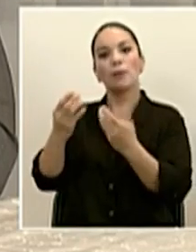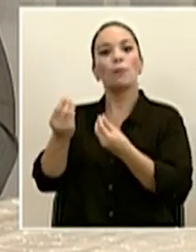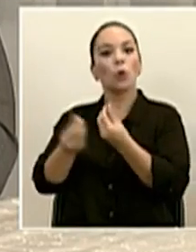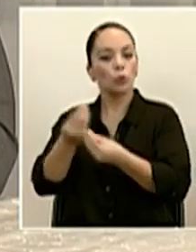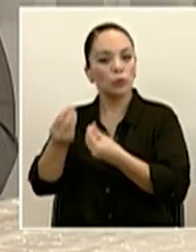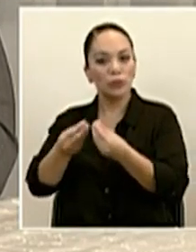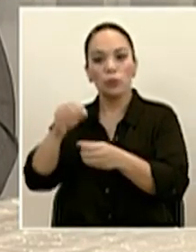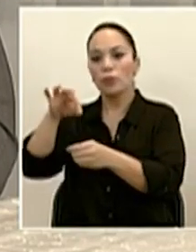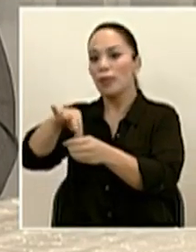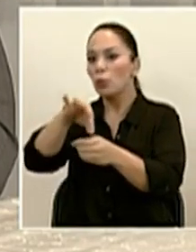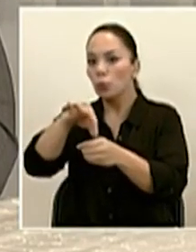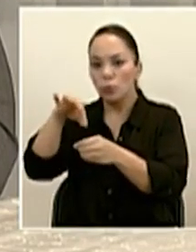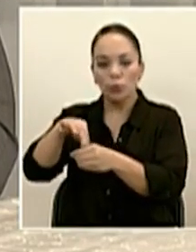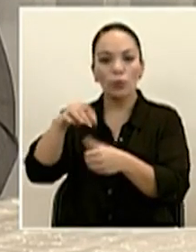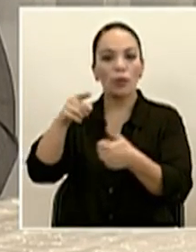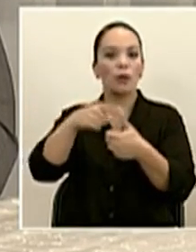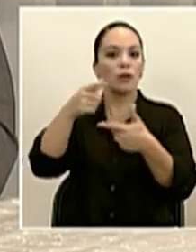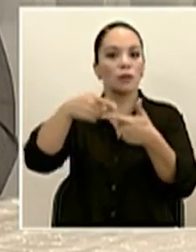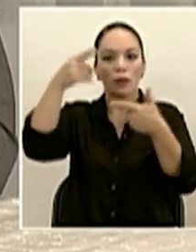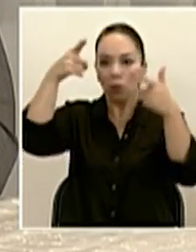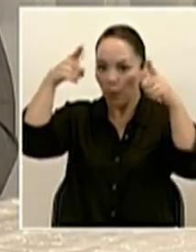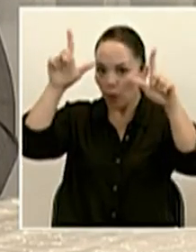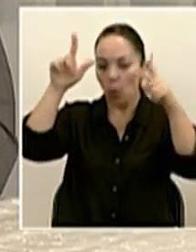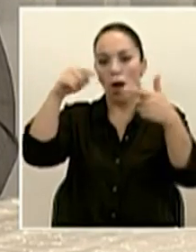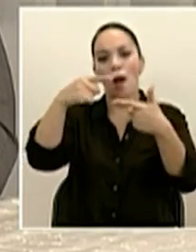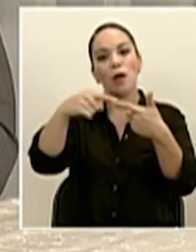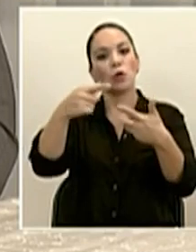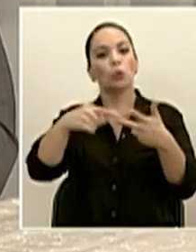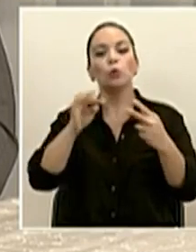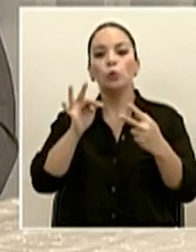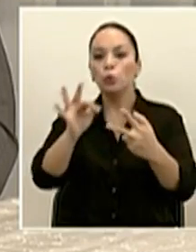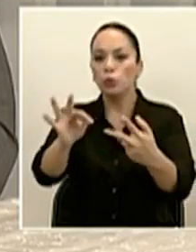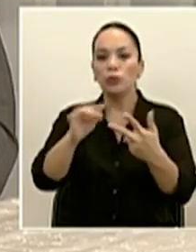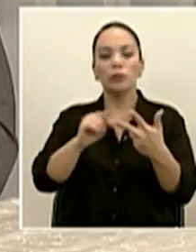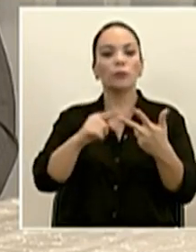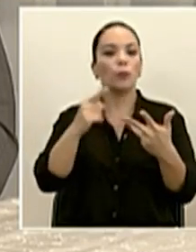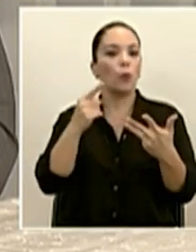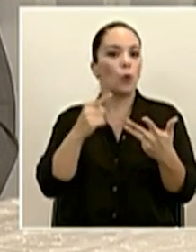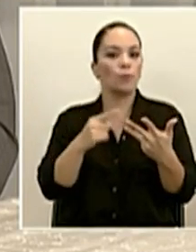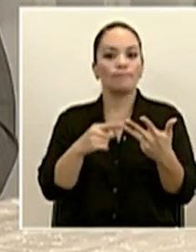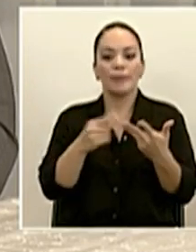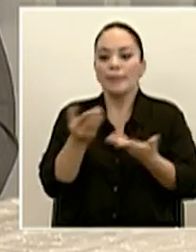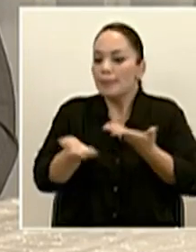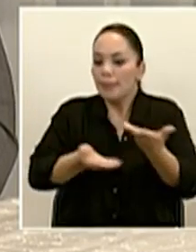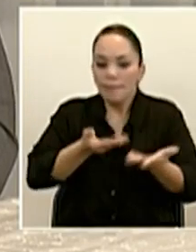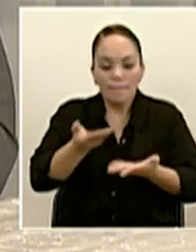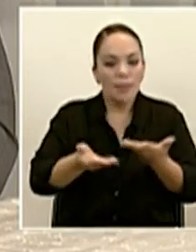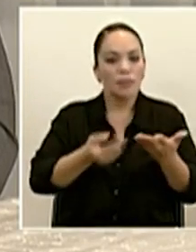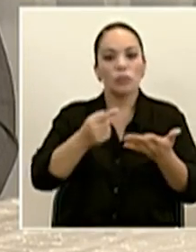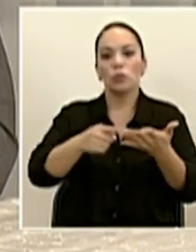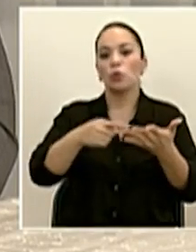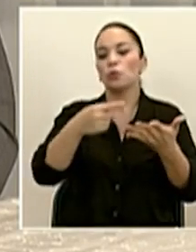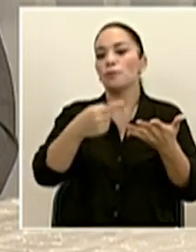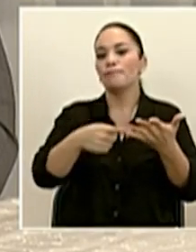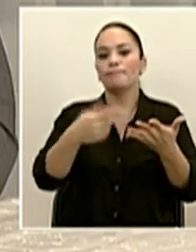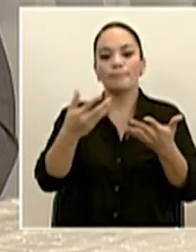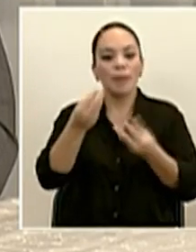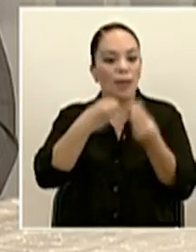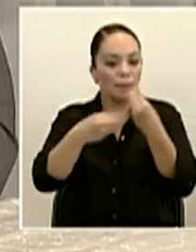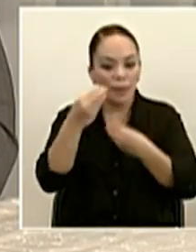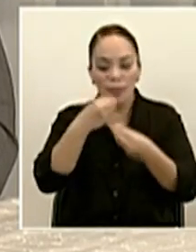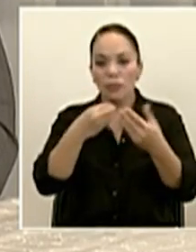los agricultores, el sector agropecuario, con el sector turismo, con el sector de servicios, con el sector de